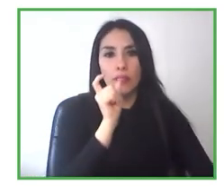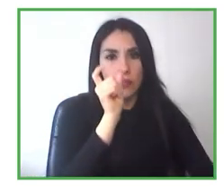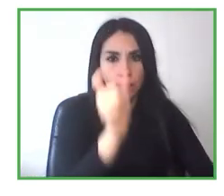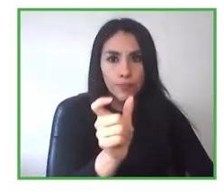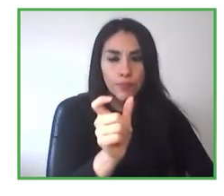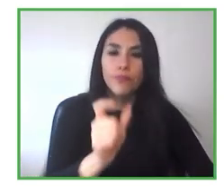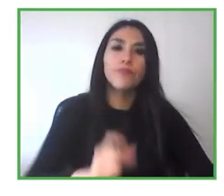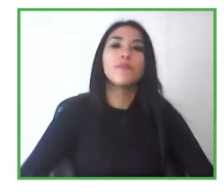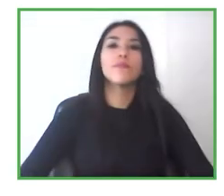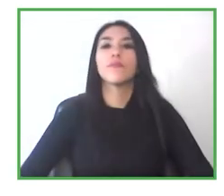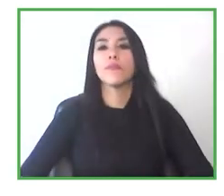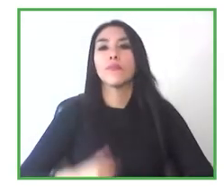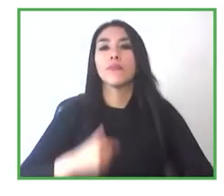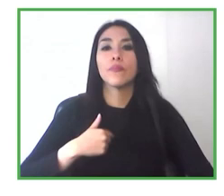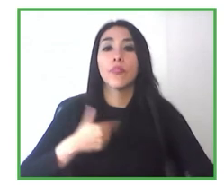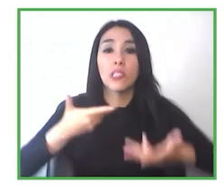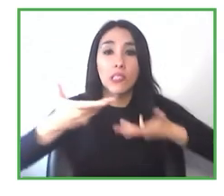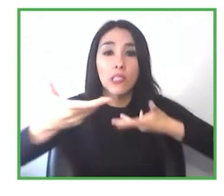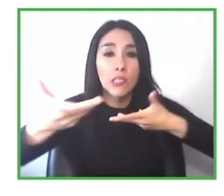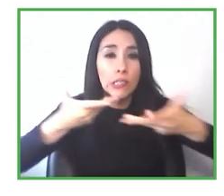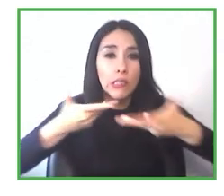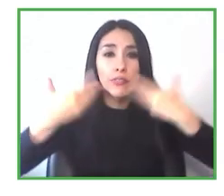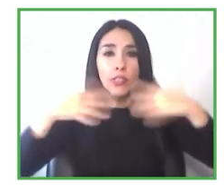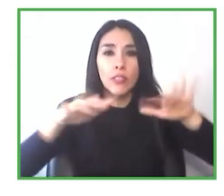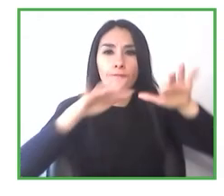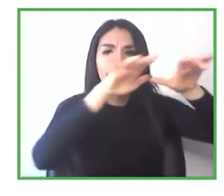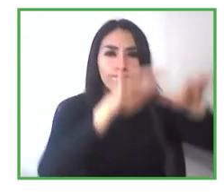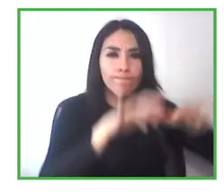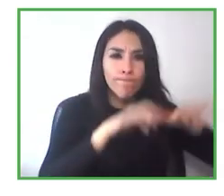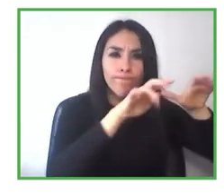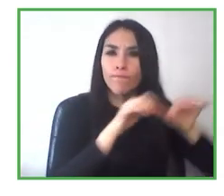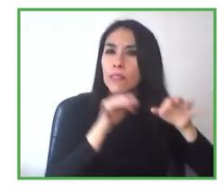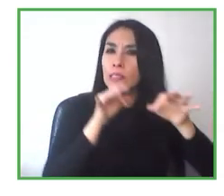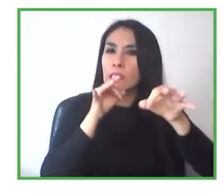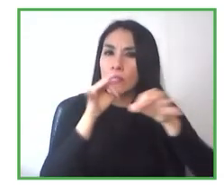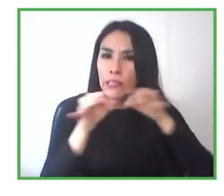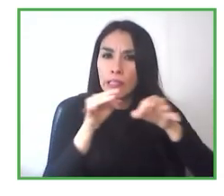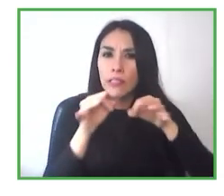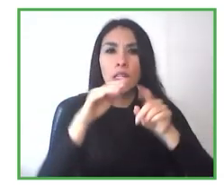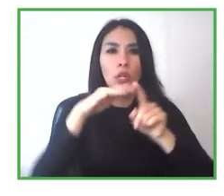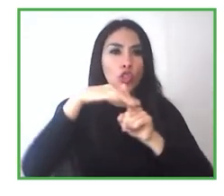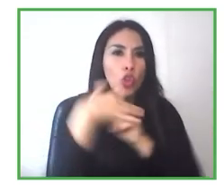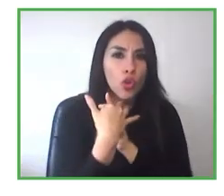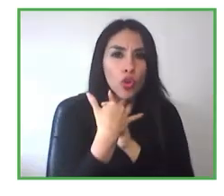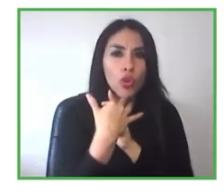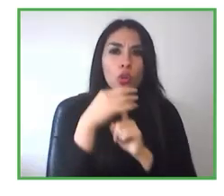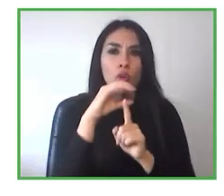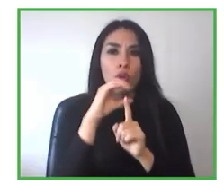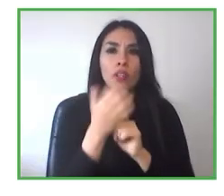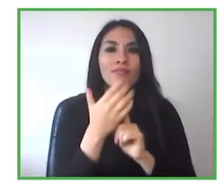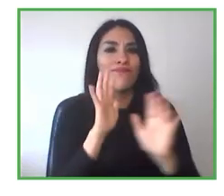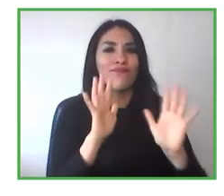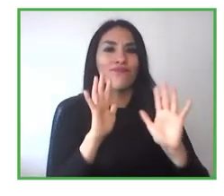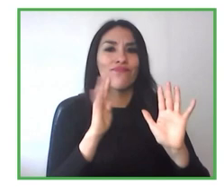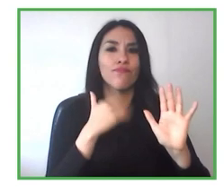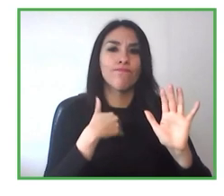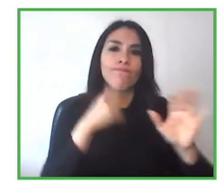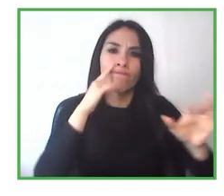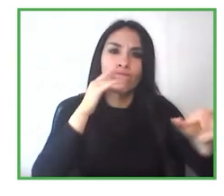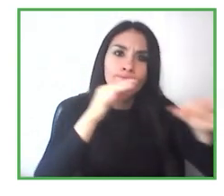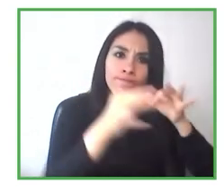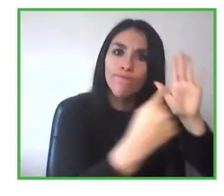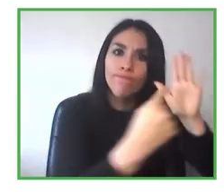relata a la empresa cuáles son los aspectos significativos, acontecimientos significativos, y también